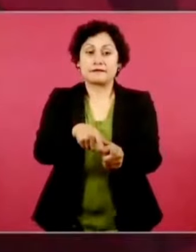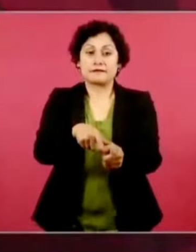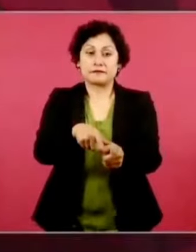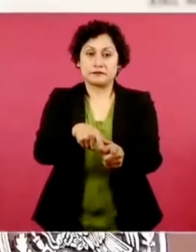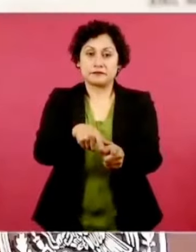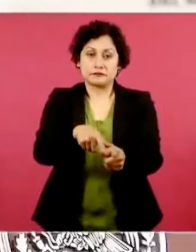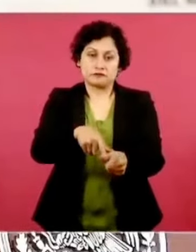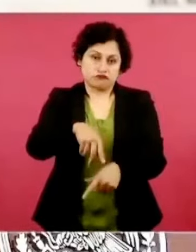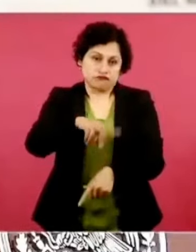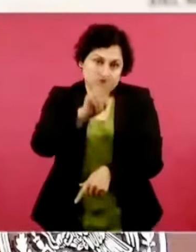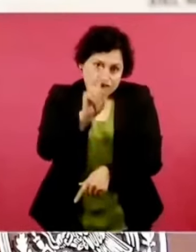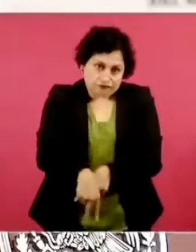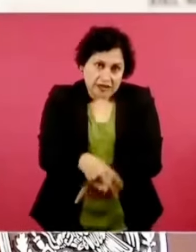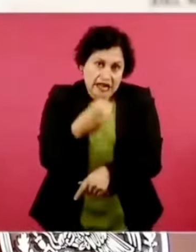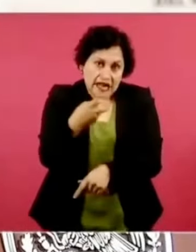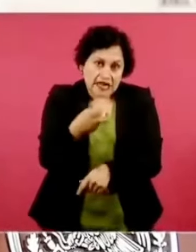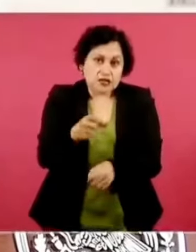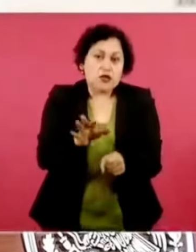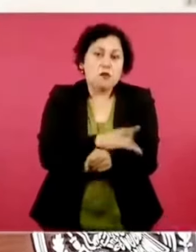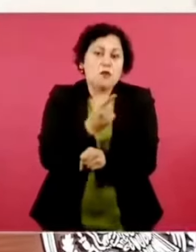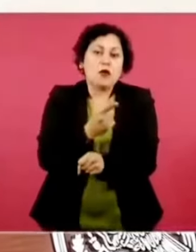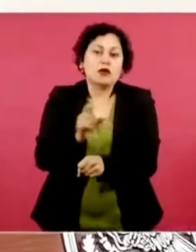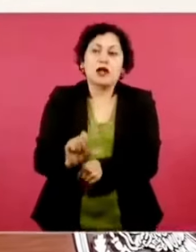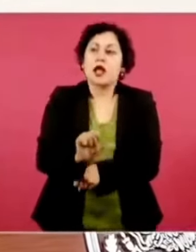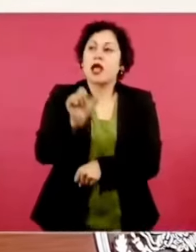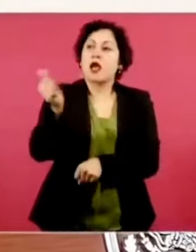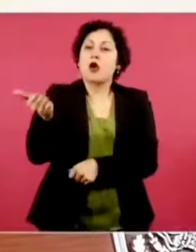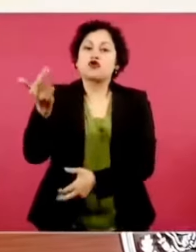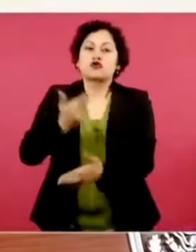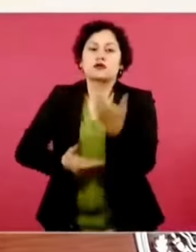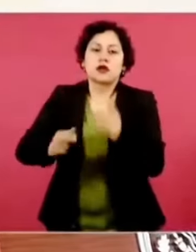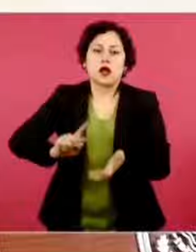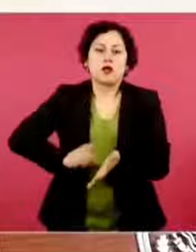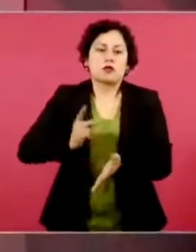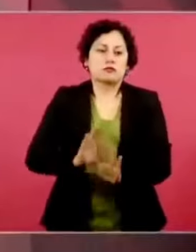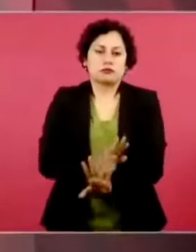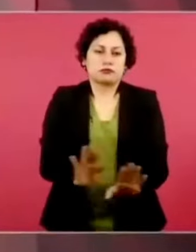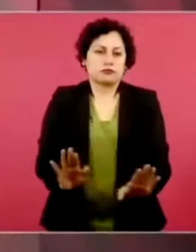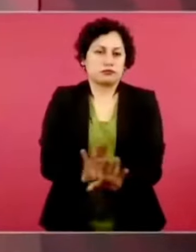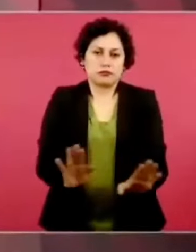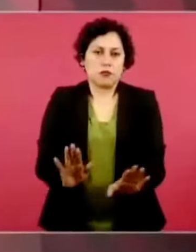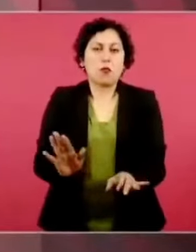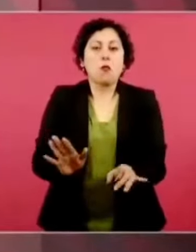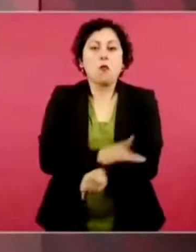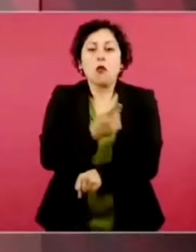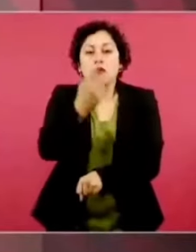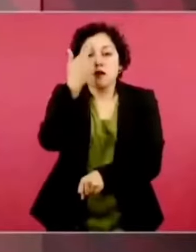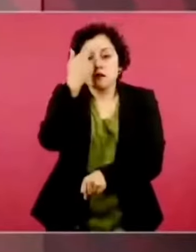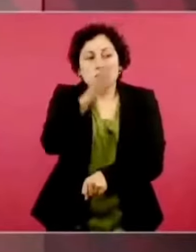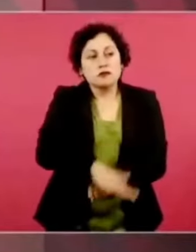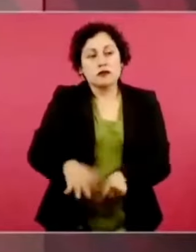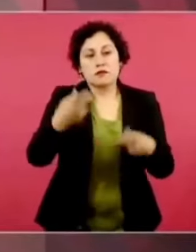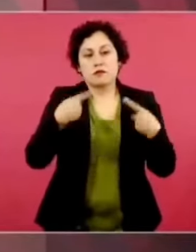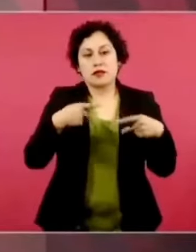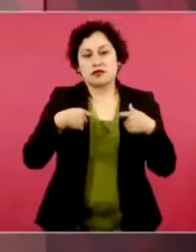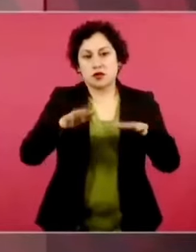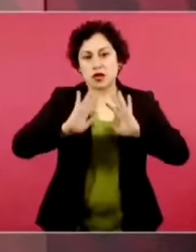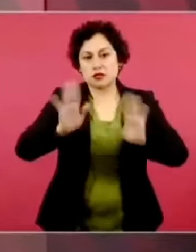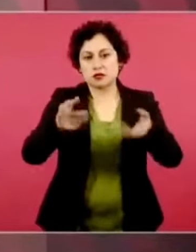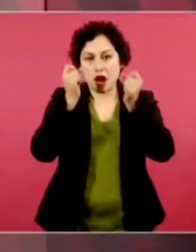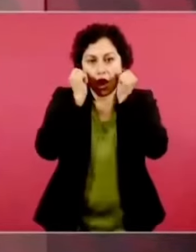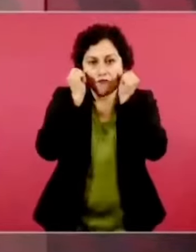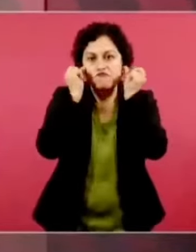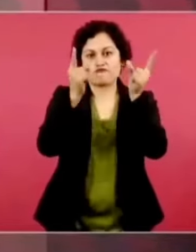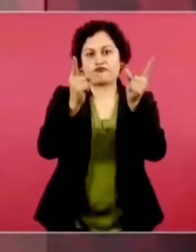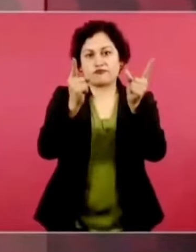porque el pueblo ya despertó, el pueblo se cansa de tanta